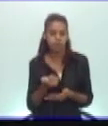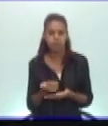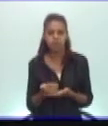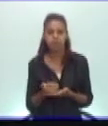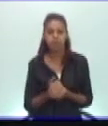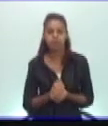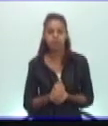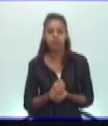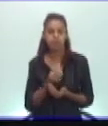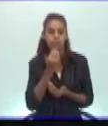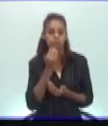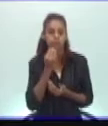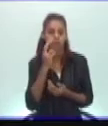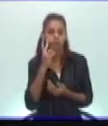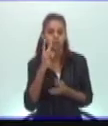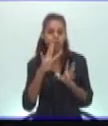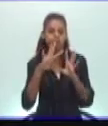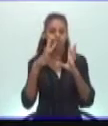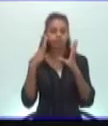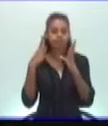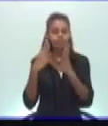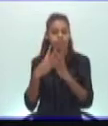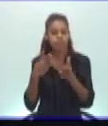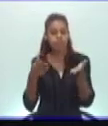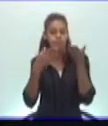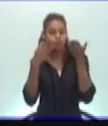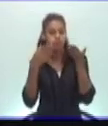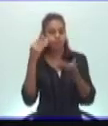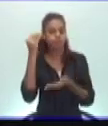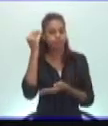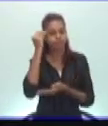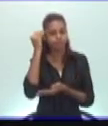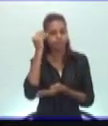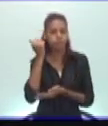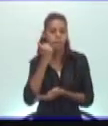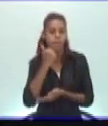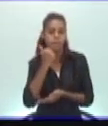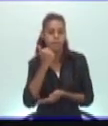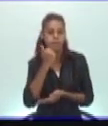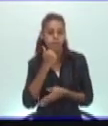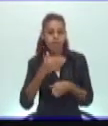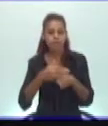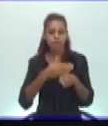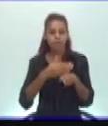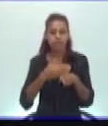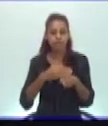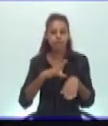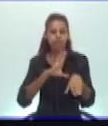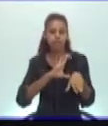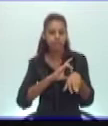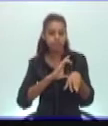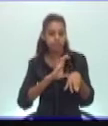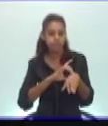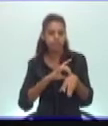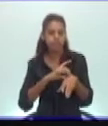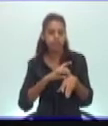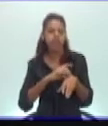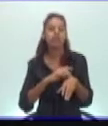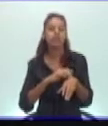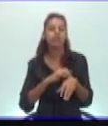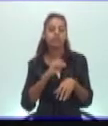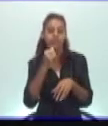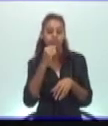puedan ver desde un espectro más amplio todo lo referente a este tipo de enfermedades y a este tipo de adicciones que hoy en día